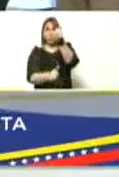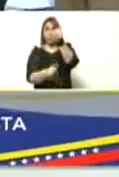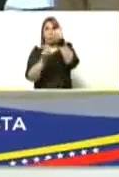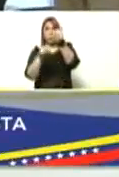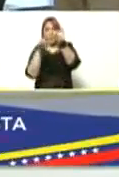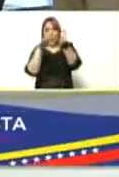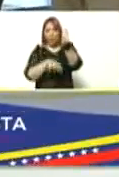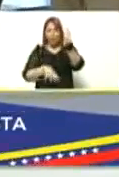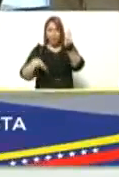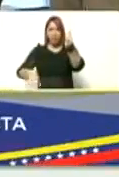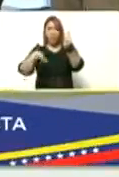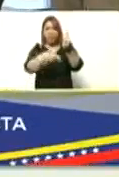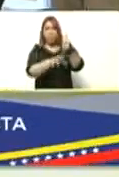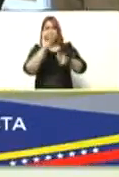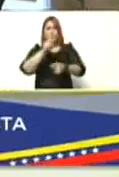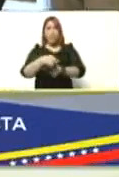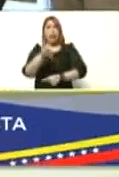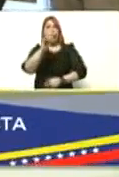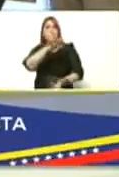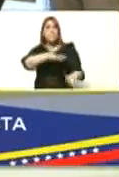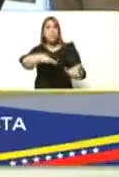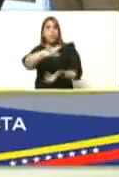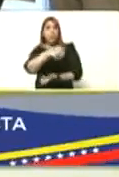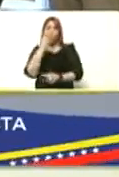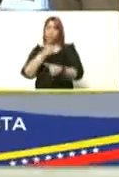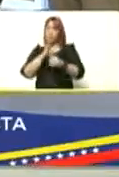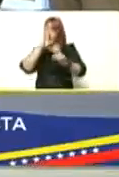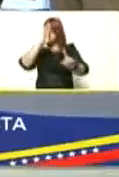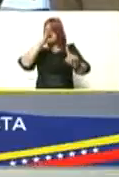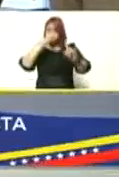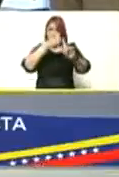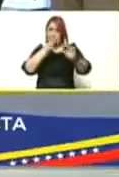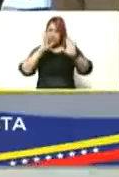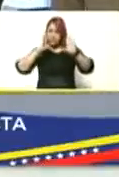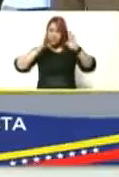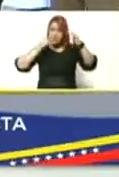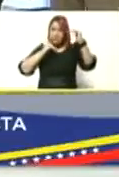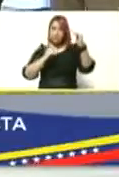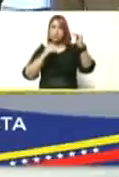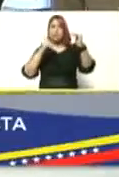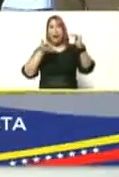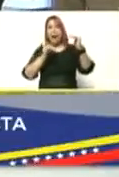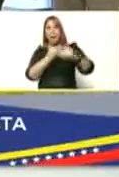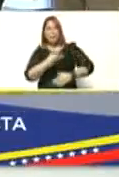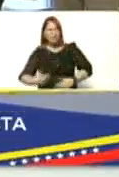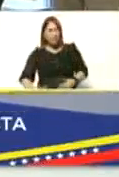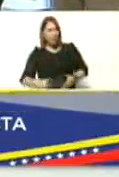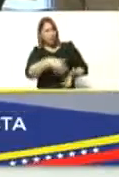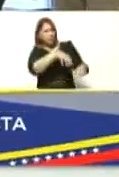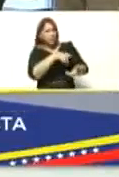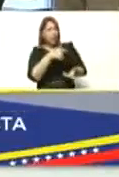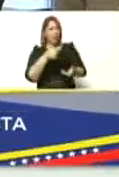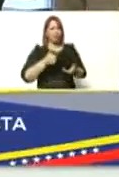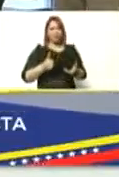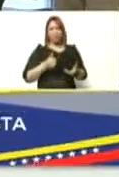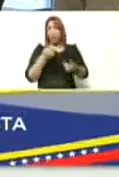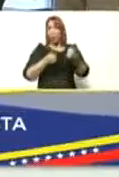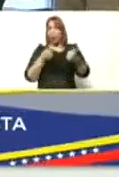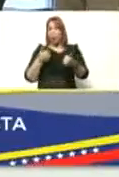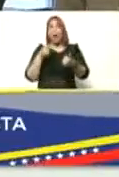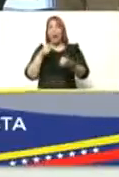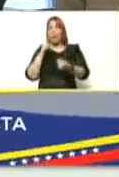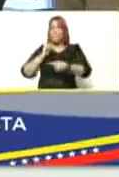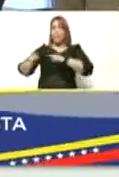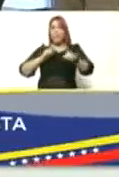regiones en los estados que hay un problema bueno hay que atenderlo hay que resolverlo presidente hay un problema en tal sitio trata que hago yo le digo haga